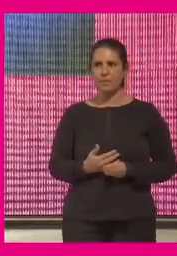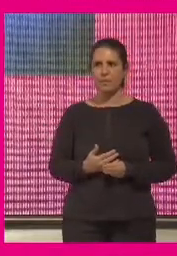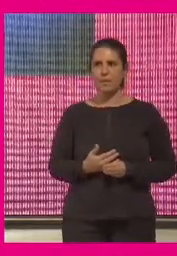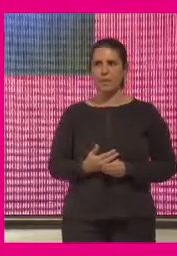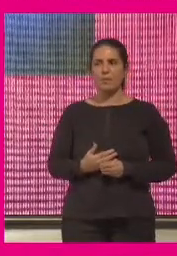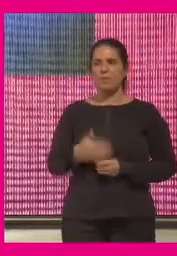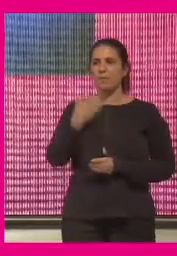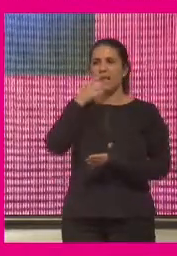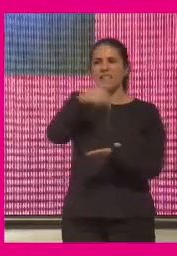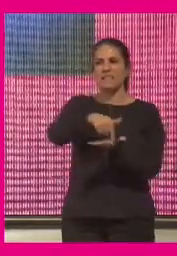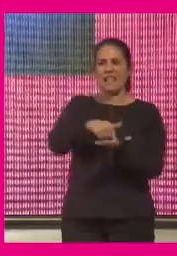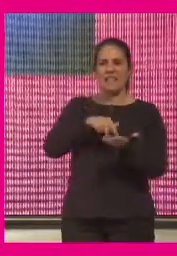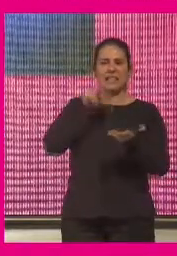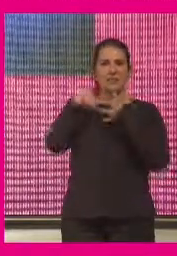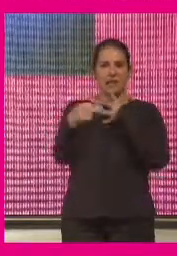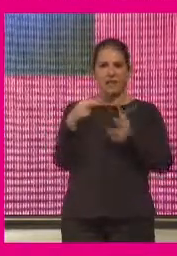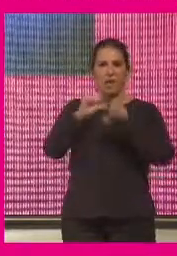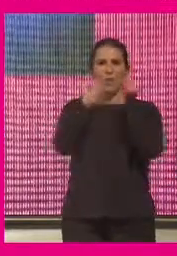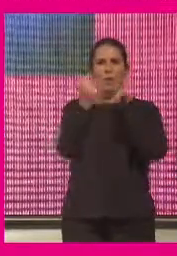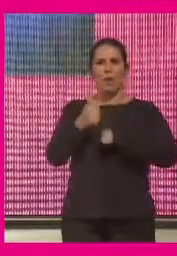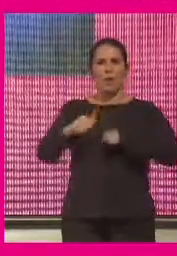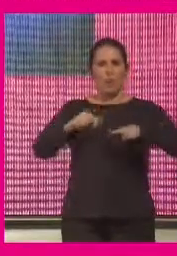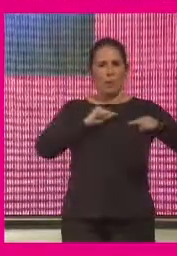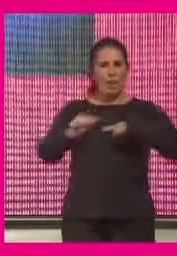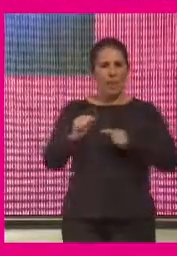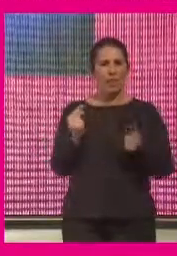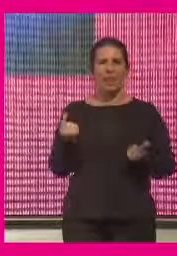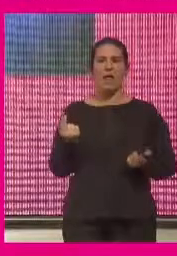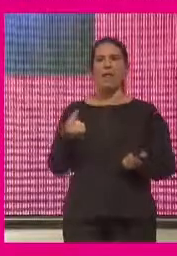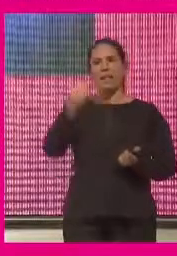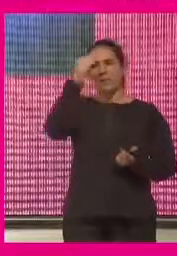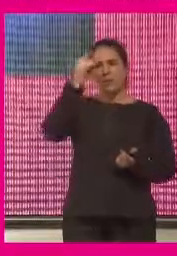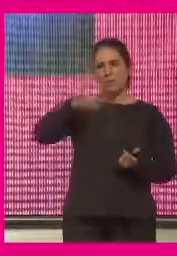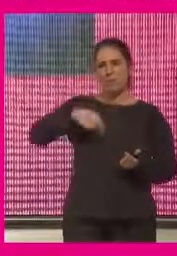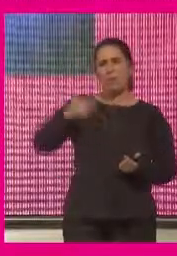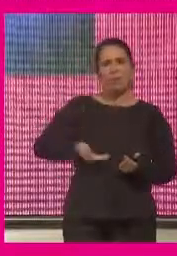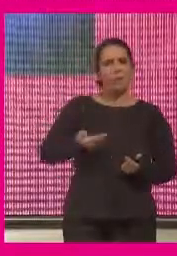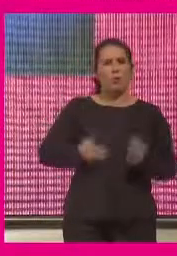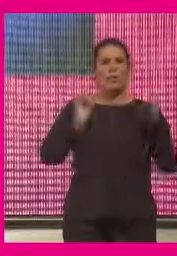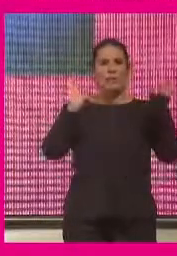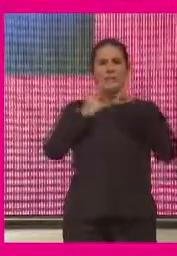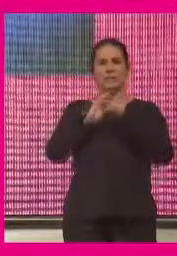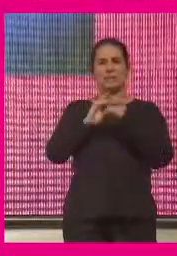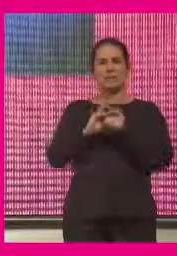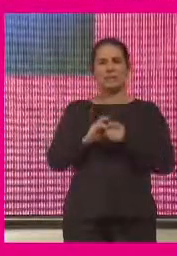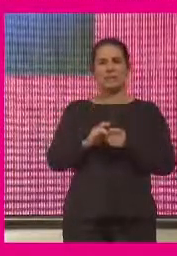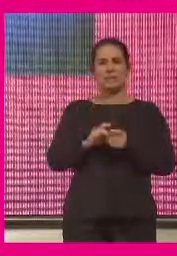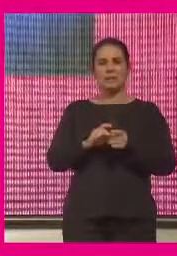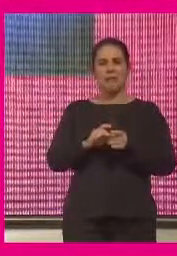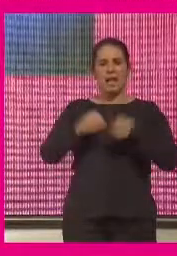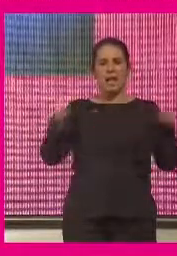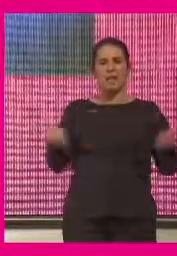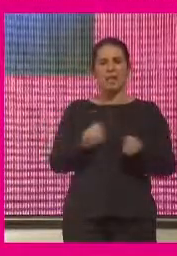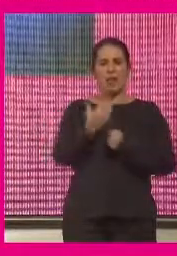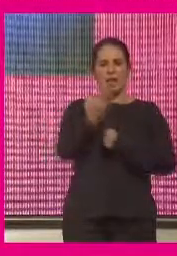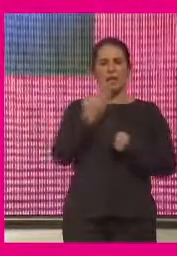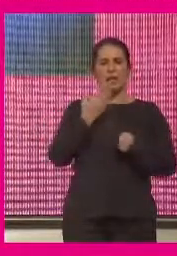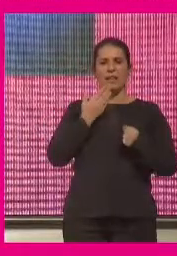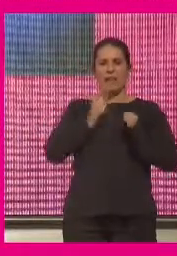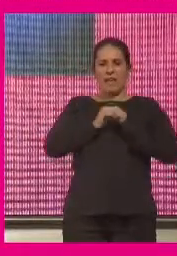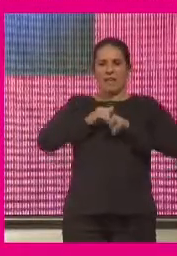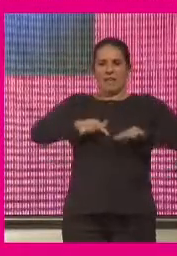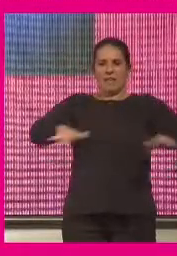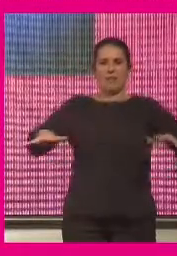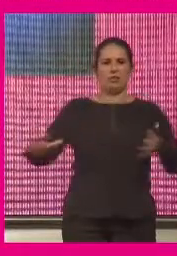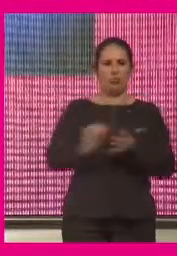transparencia como modelo de gobernanza y como aportar y una cosa muy importante en vertebrar la acción hacia la capilaridad yo un